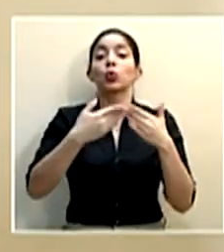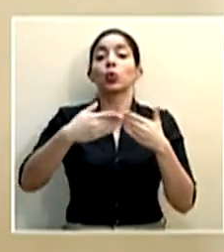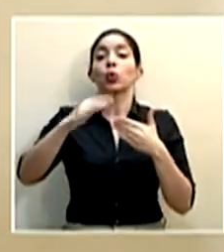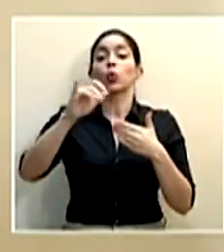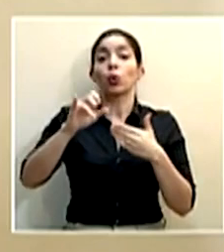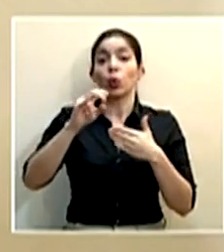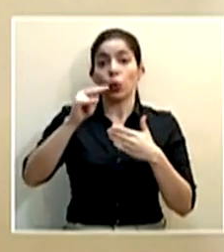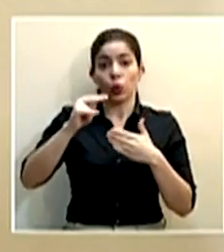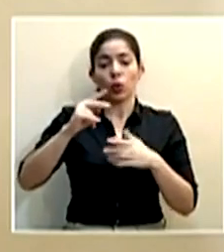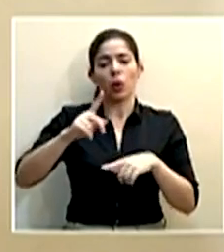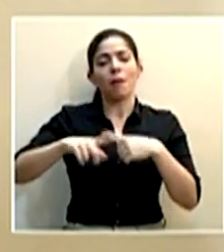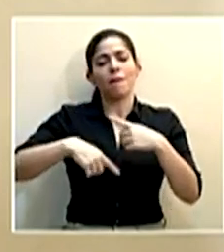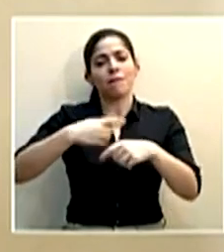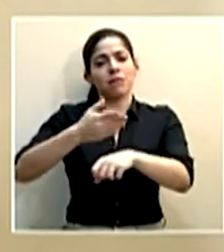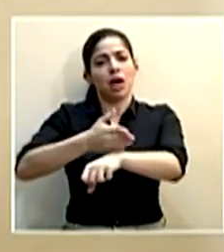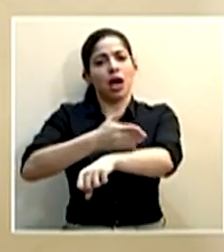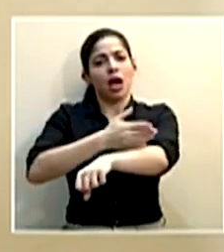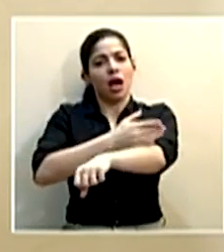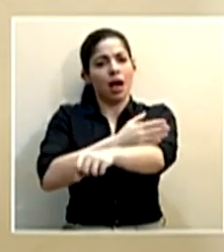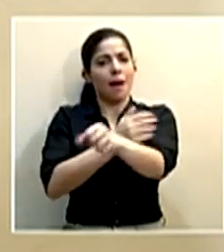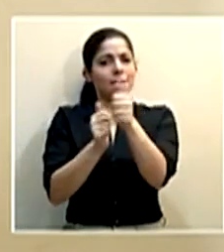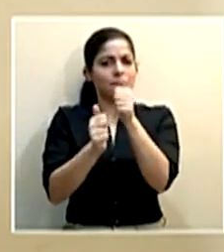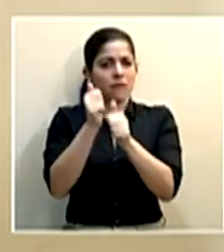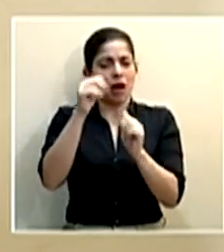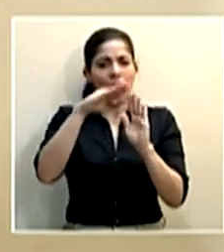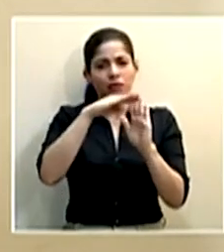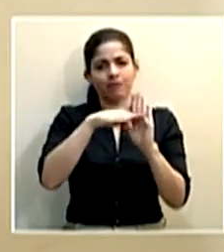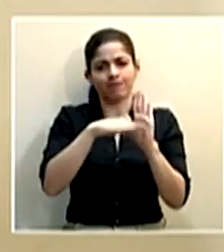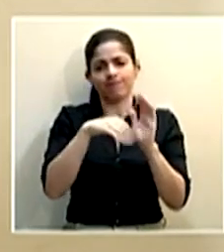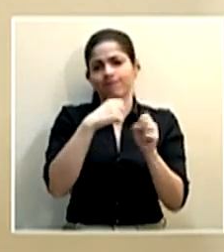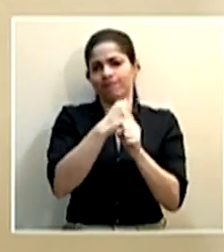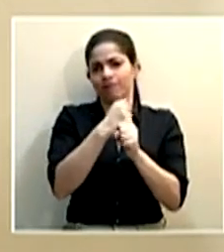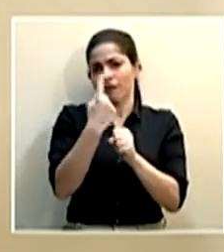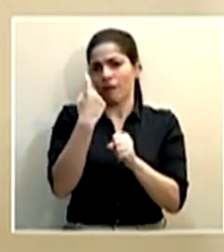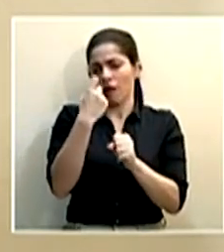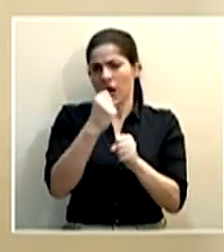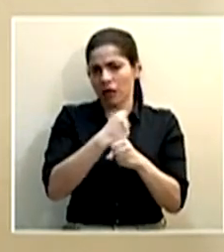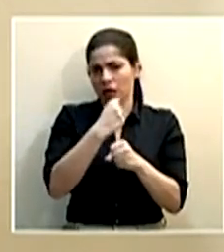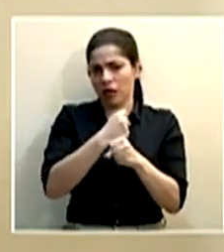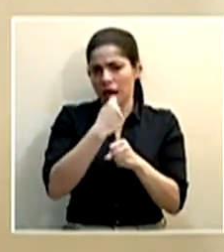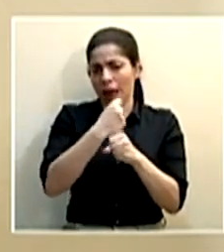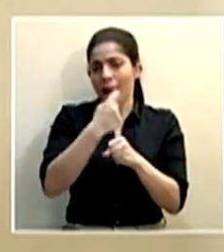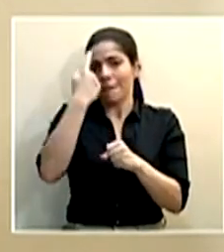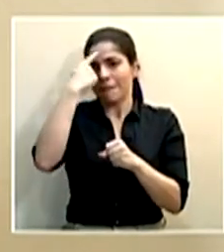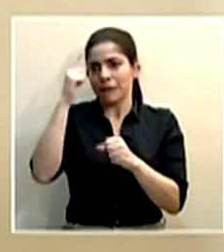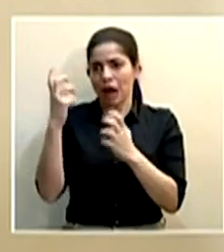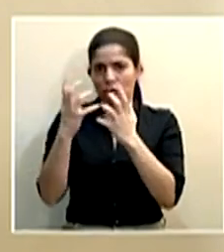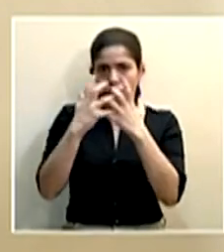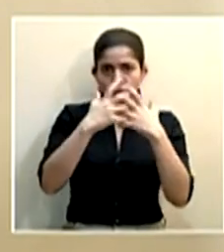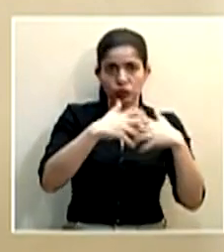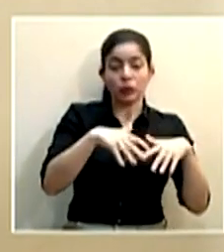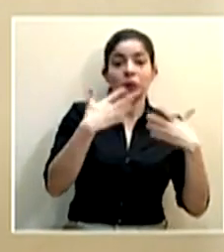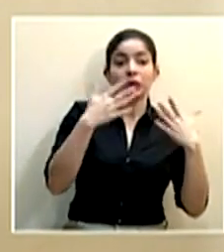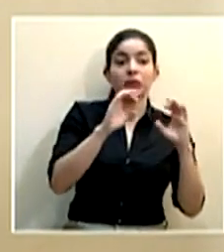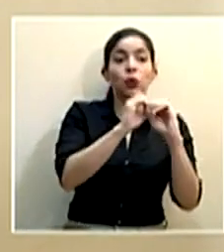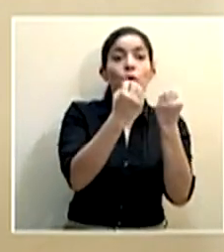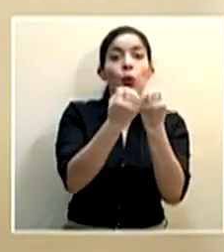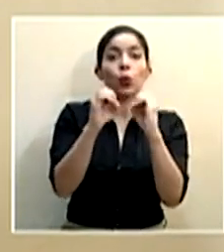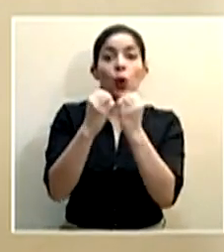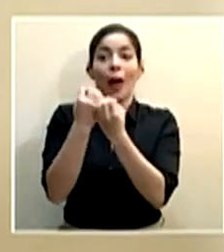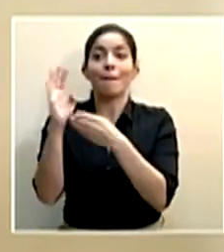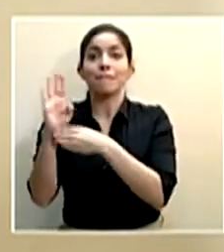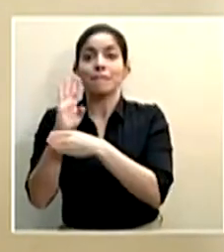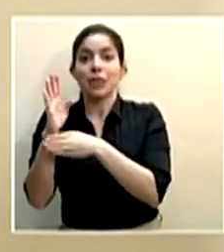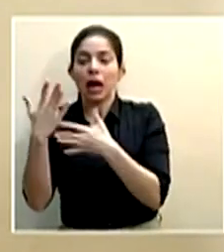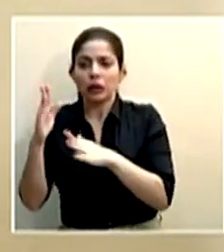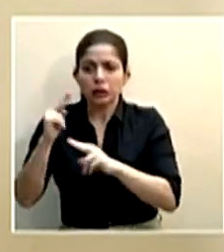junio avanzaremos más en una serie de tareas que tenemos para ir poniendo en línea. Hemos venido hablando con algunas organizaciones y bancos